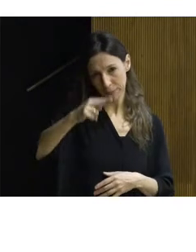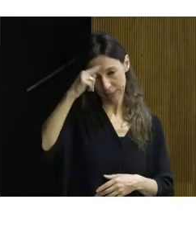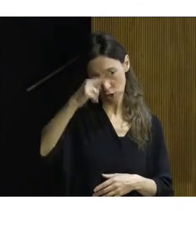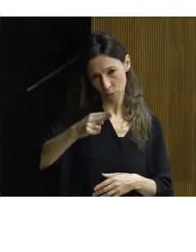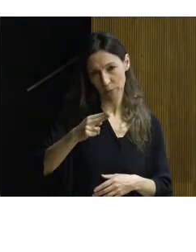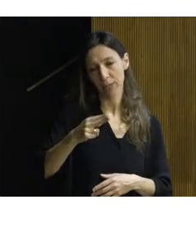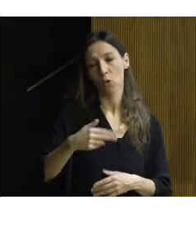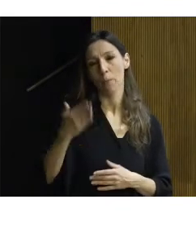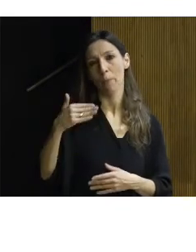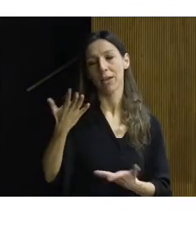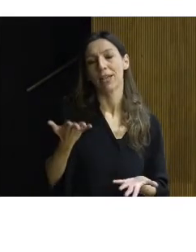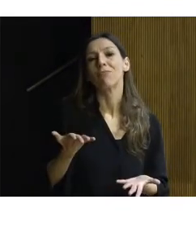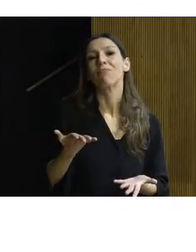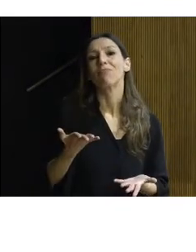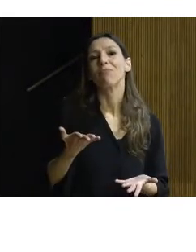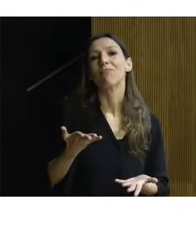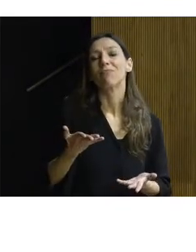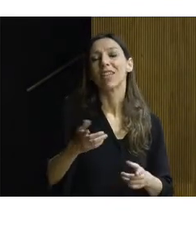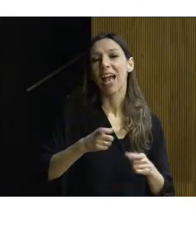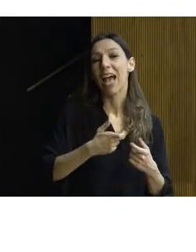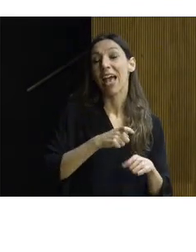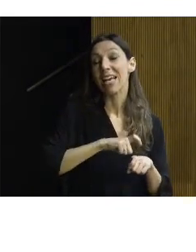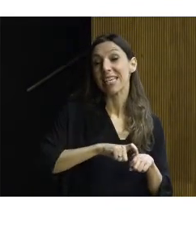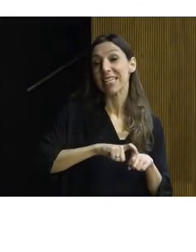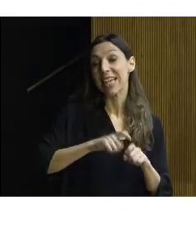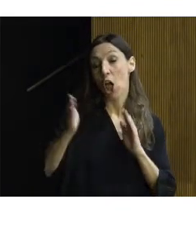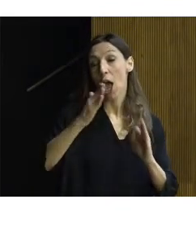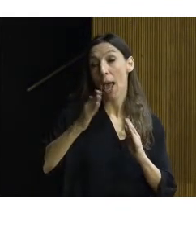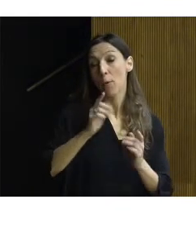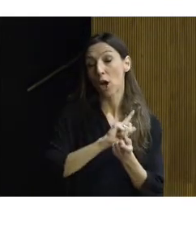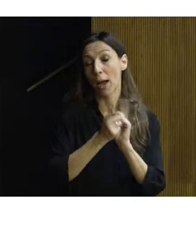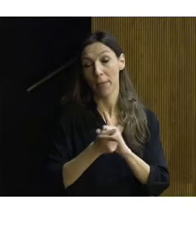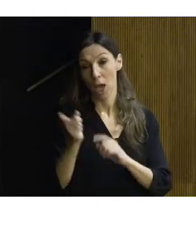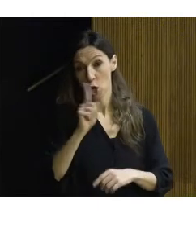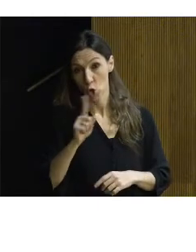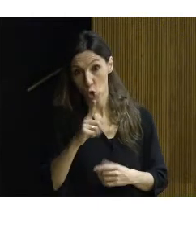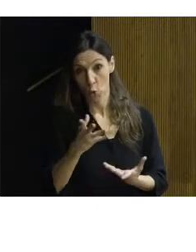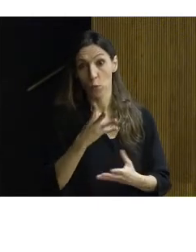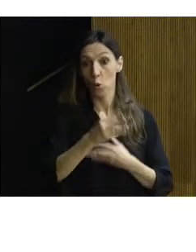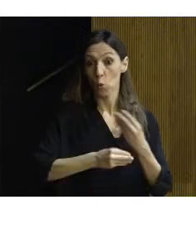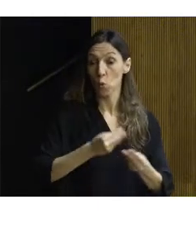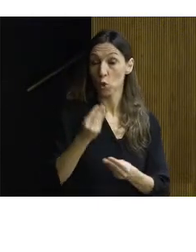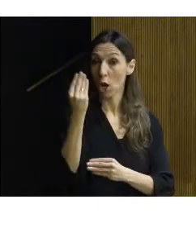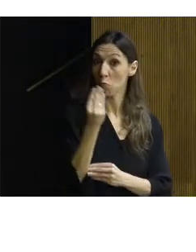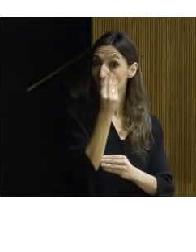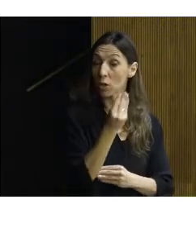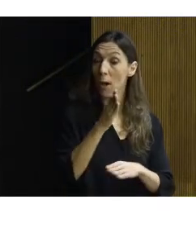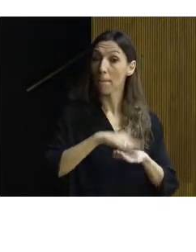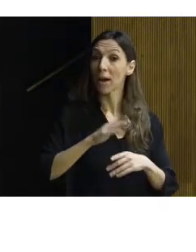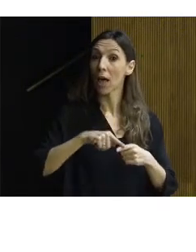sin proscribir el estilo de ninguna época, que mantengamos una utilización de los monumentos que asegure la continuidad de su vida,